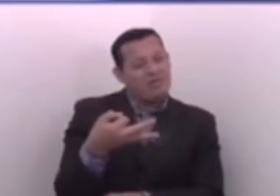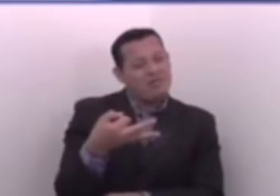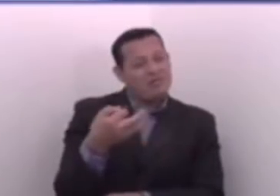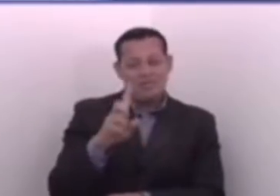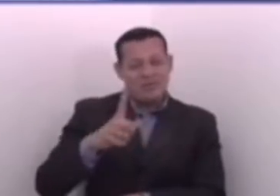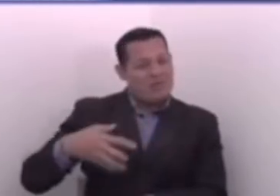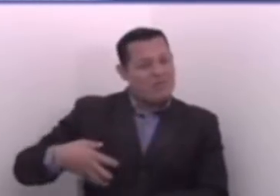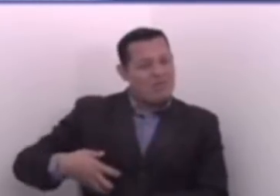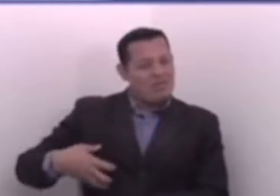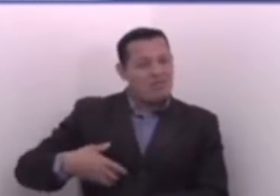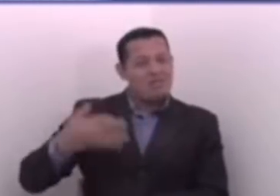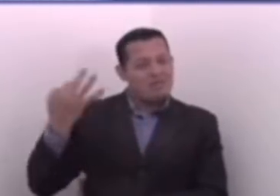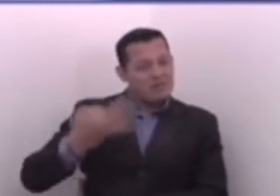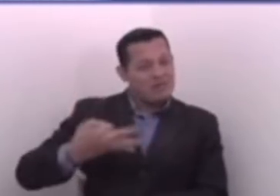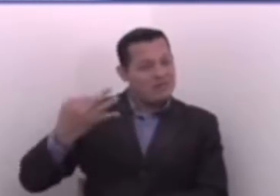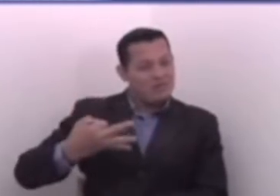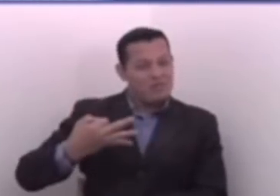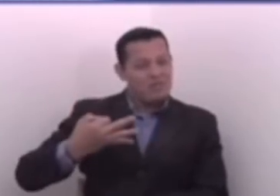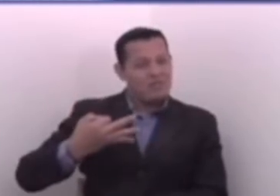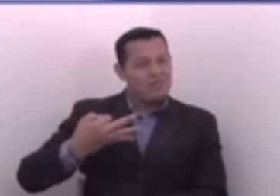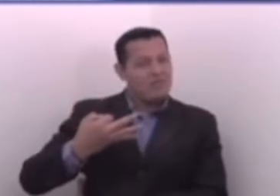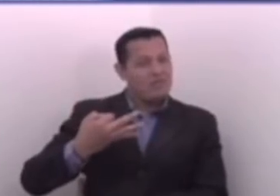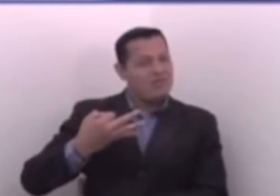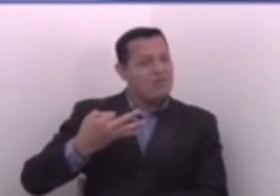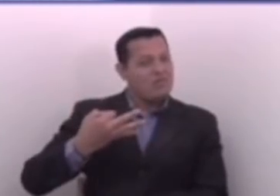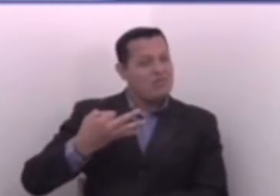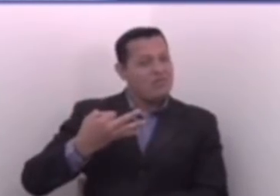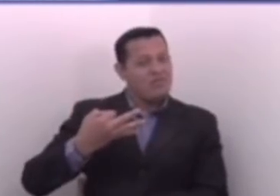diputados y diputadas, no nos insulten,